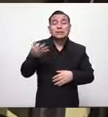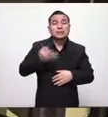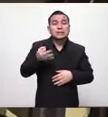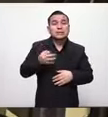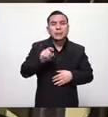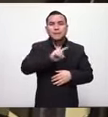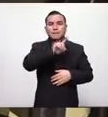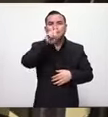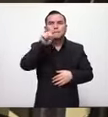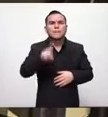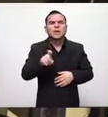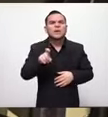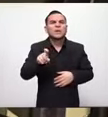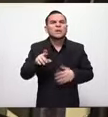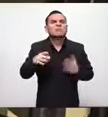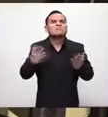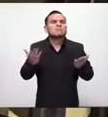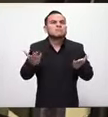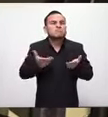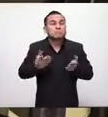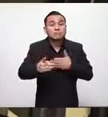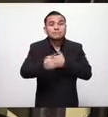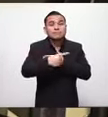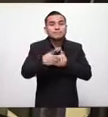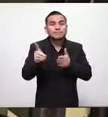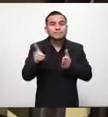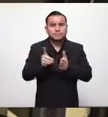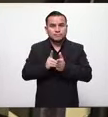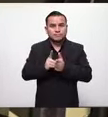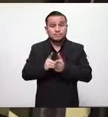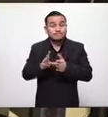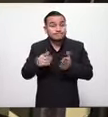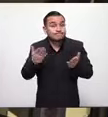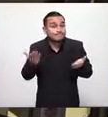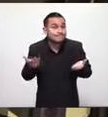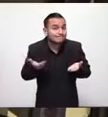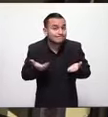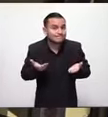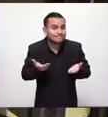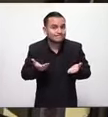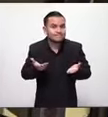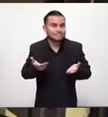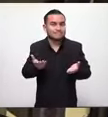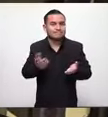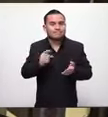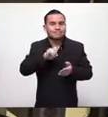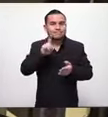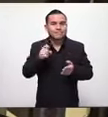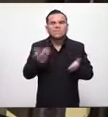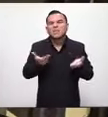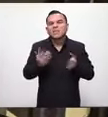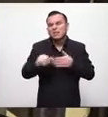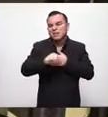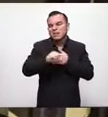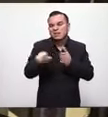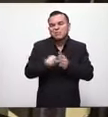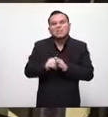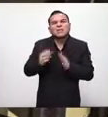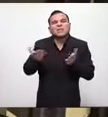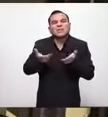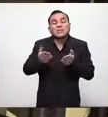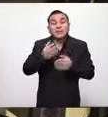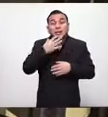pregunta es ¿qué hacen los demás? esa es la pregunta ¿qué están haciendo en la asamblea legislativa?